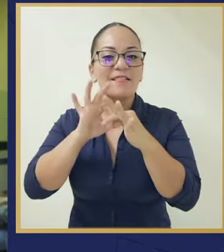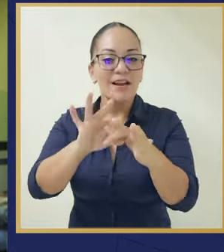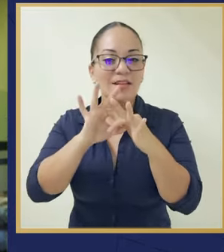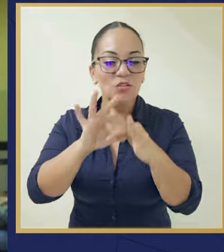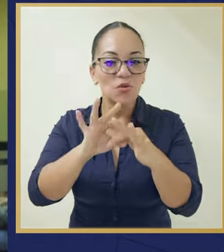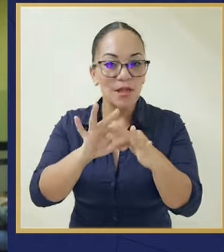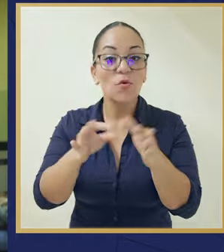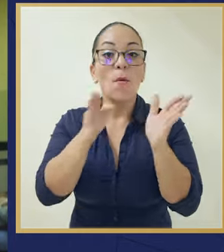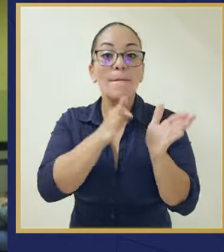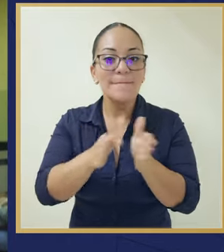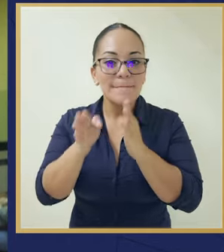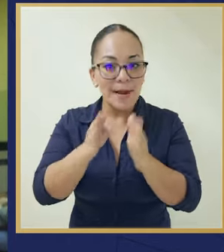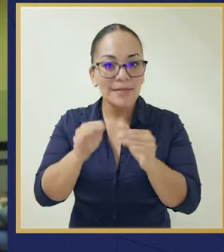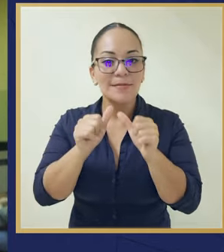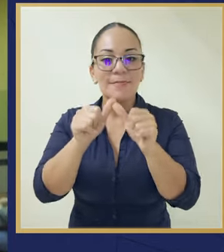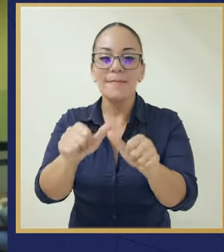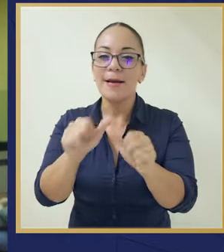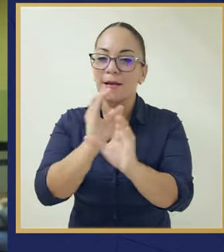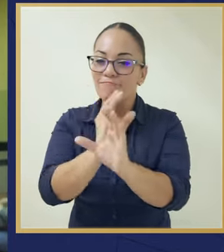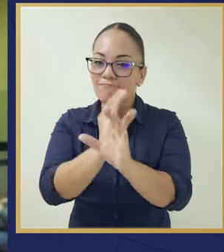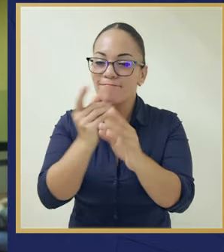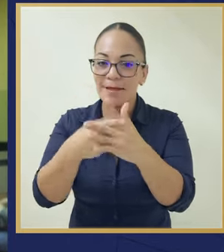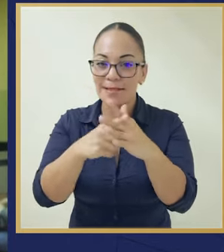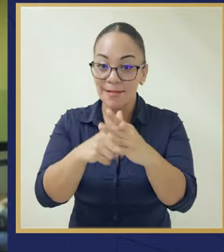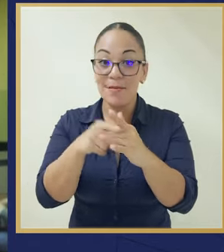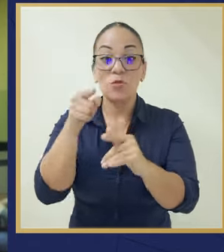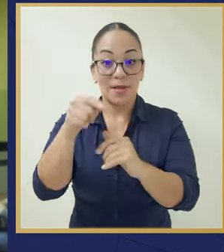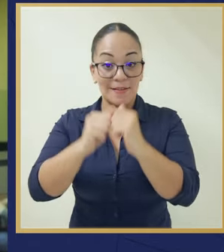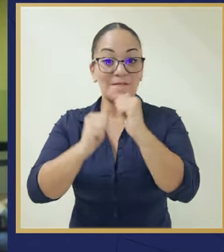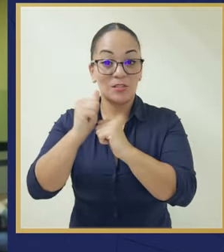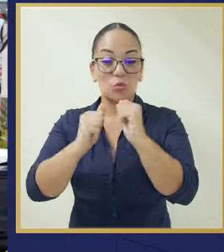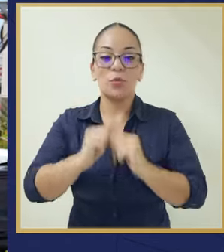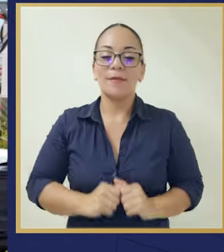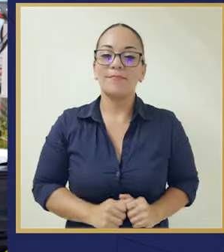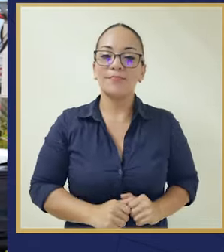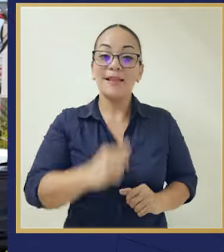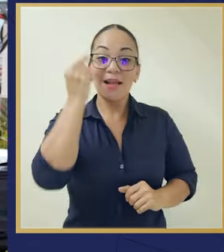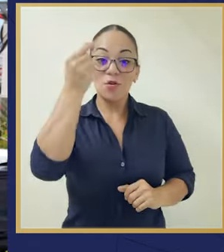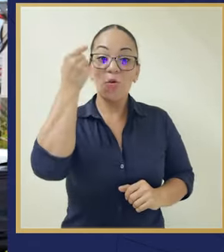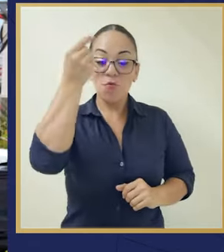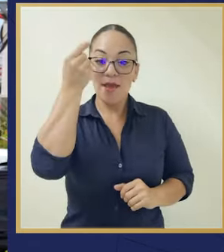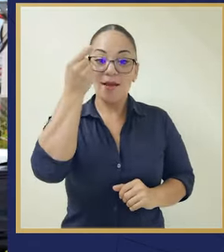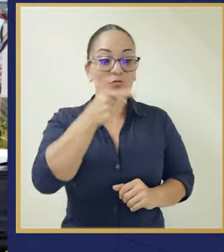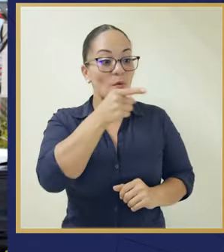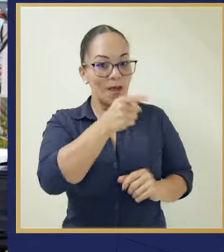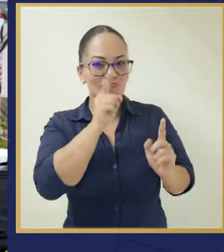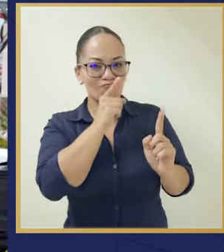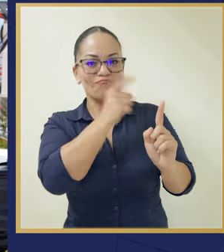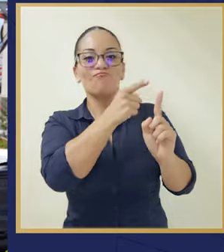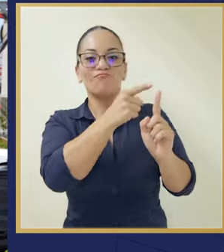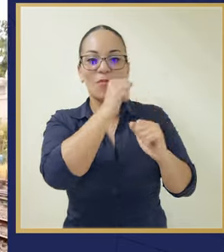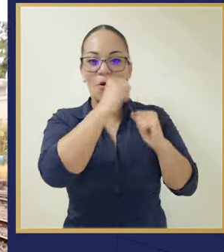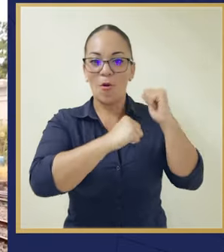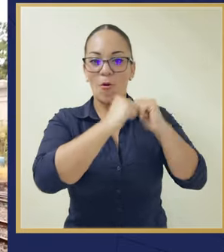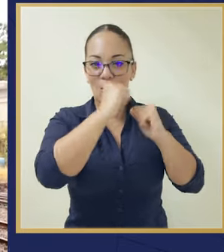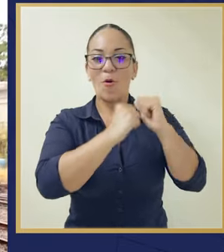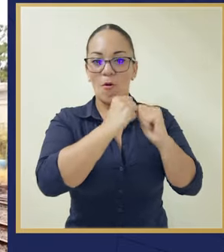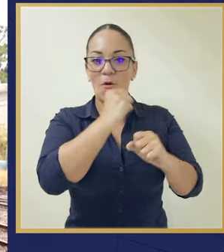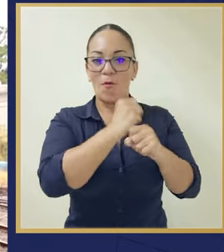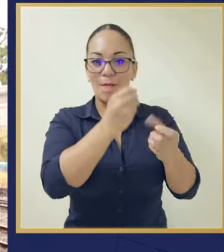ligado a planes para darle mantenimiento a esta infraestructura. El gobierno no solo le apuesta a la obra pública.